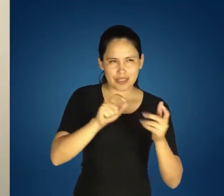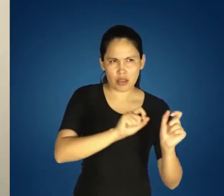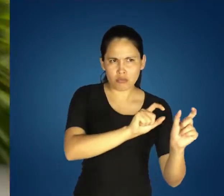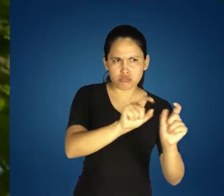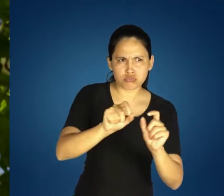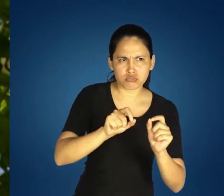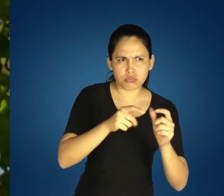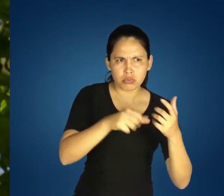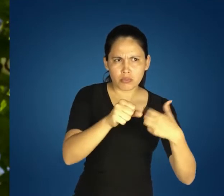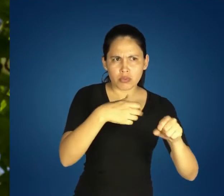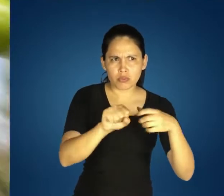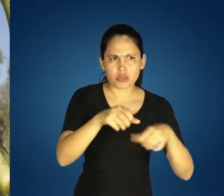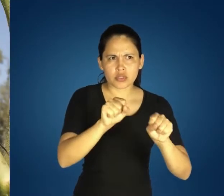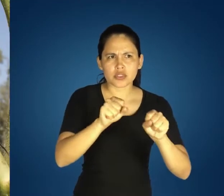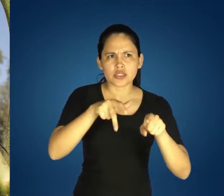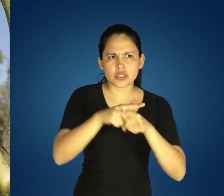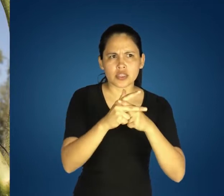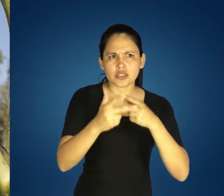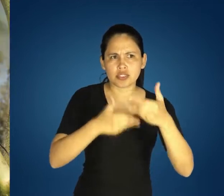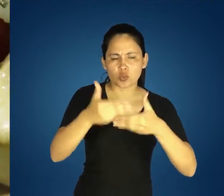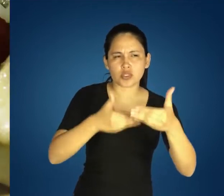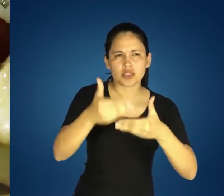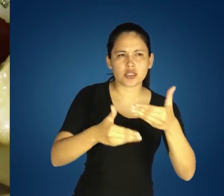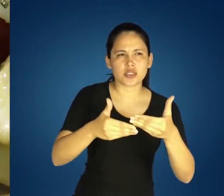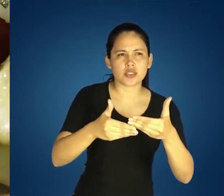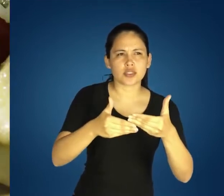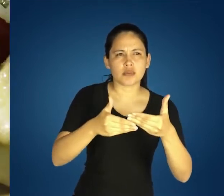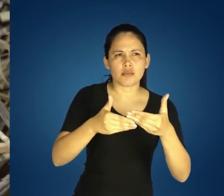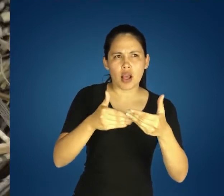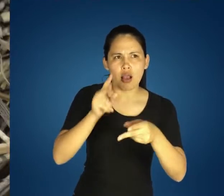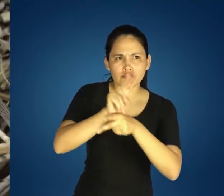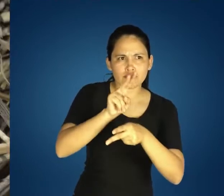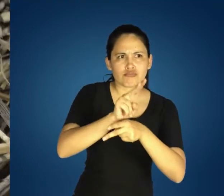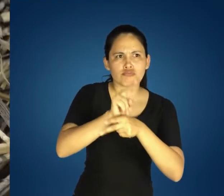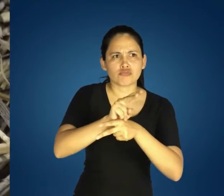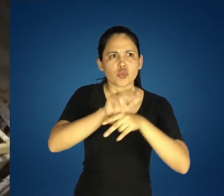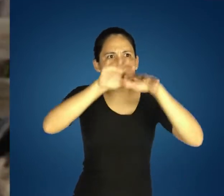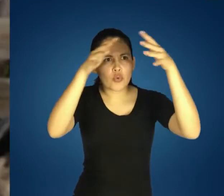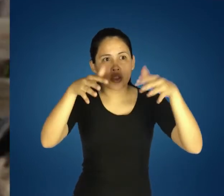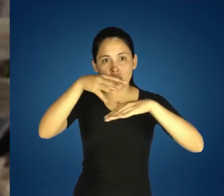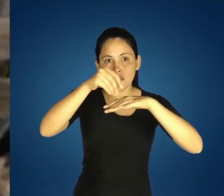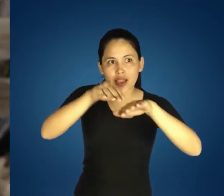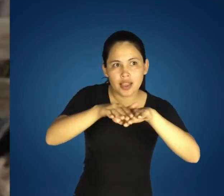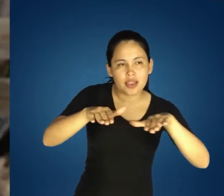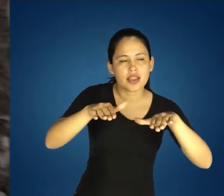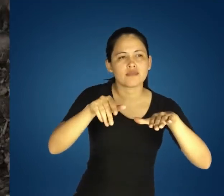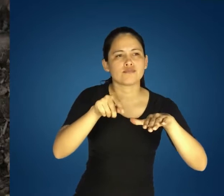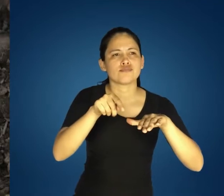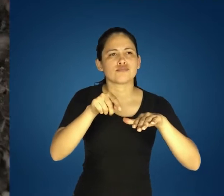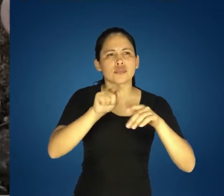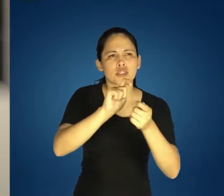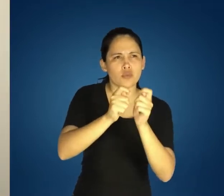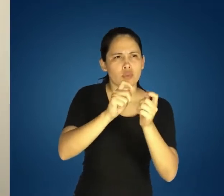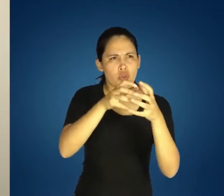Entre sus características se encuentran que se utilizan técnicas para abonar y cubrir el